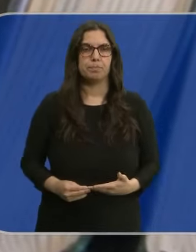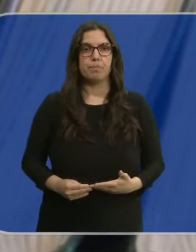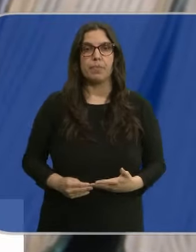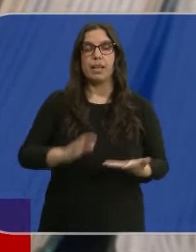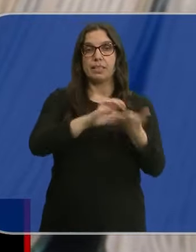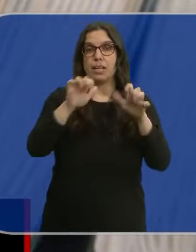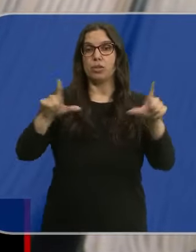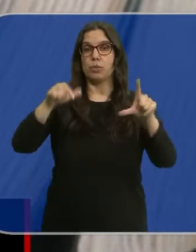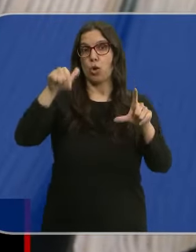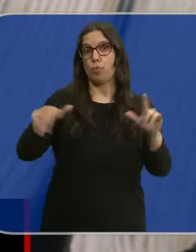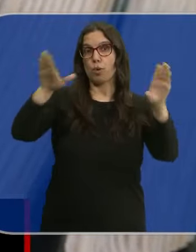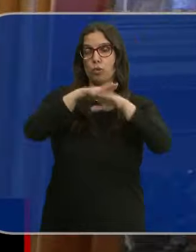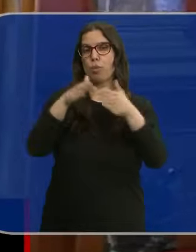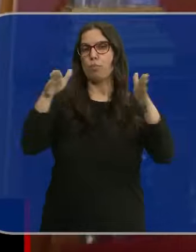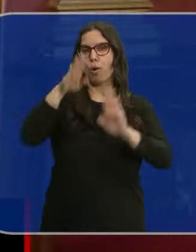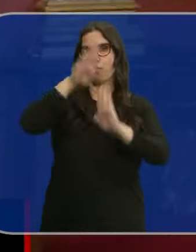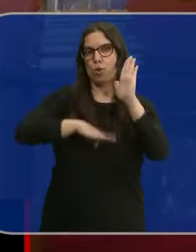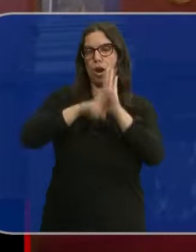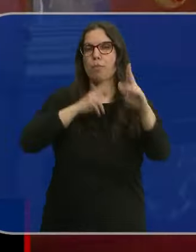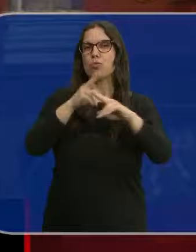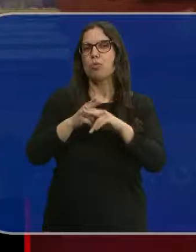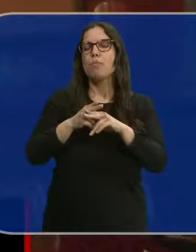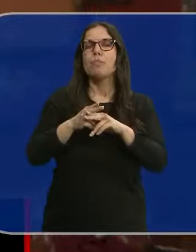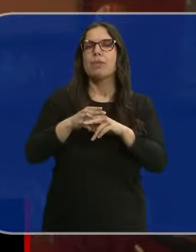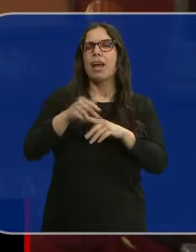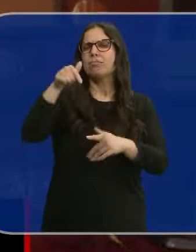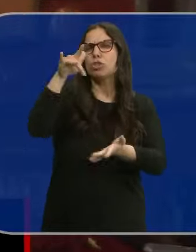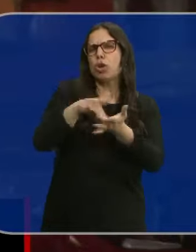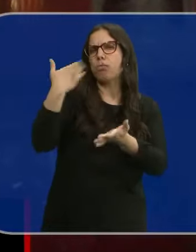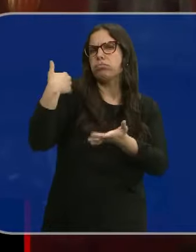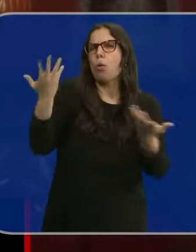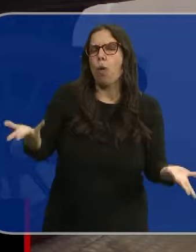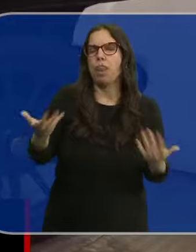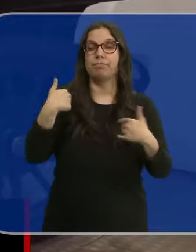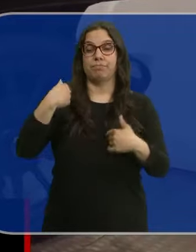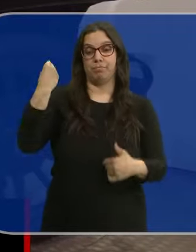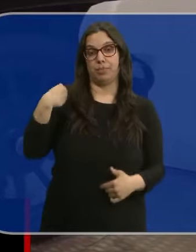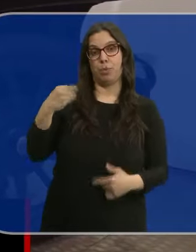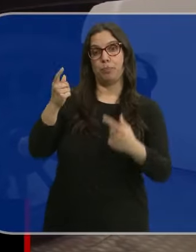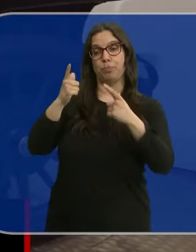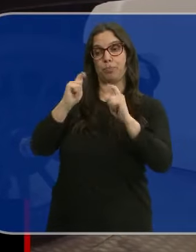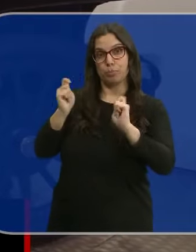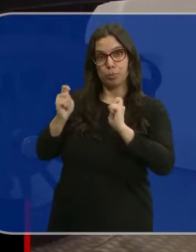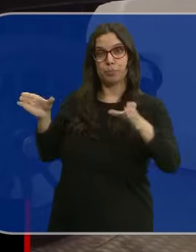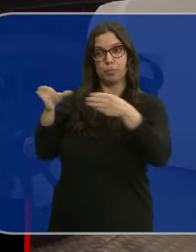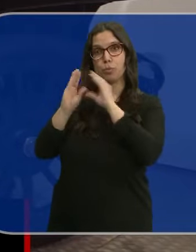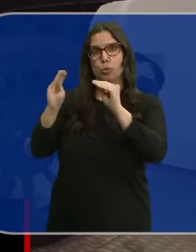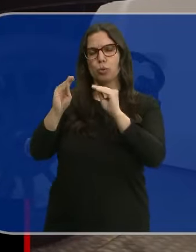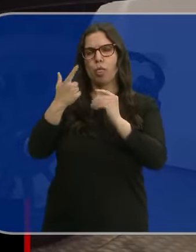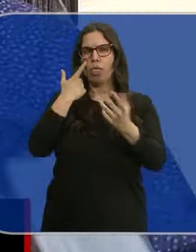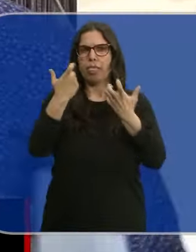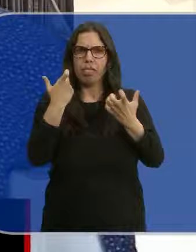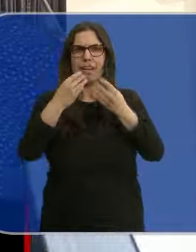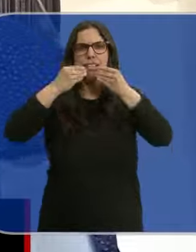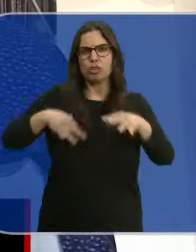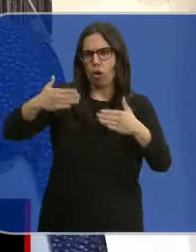Castilla y León Televisión estrena esta noche. ¿Qué pasó aquí? A partir de las 10 y 25, Miguel Castañeda y su equipo rescatarán los hechos más relevantes